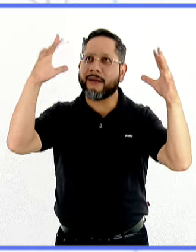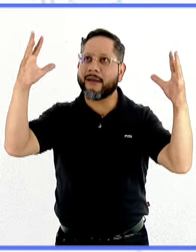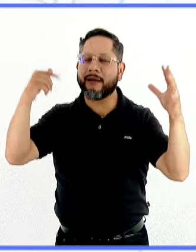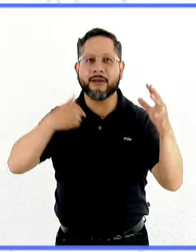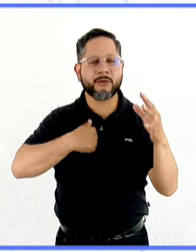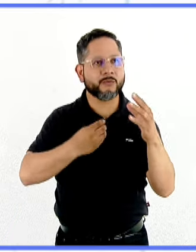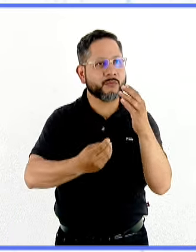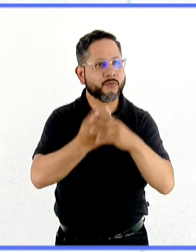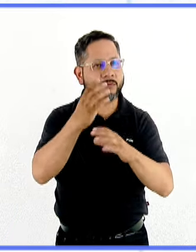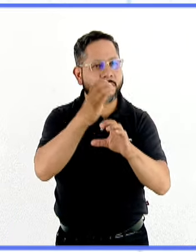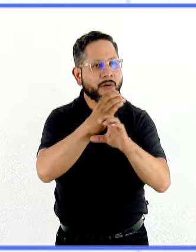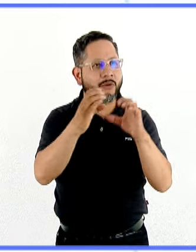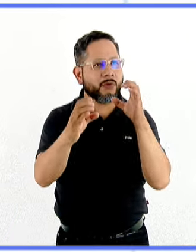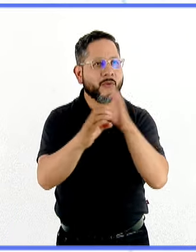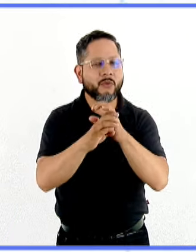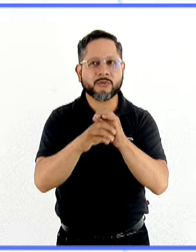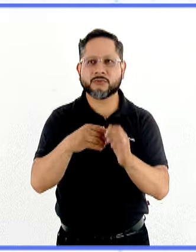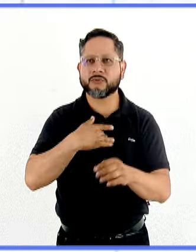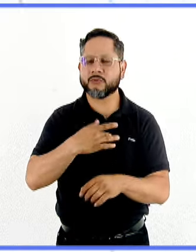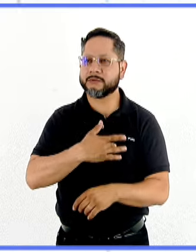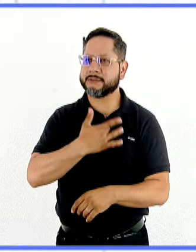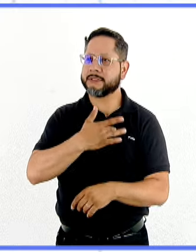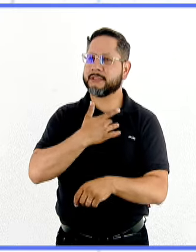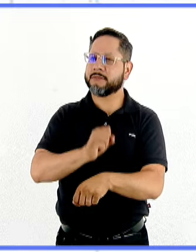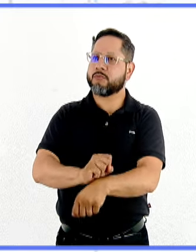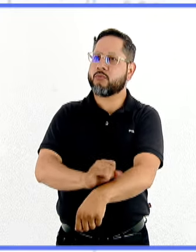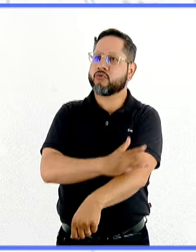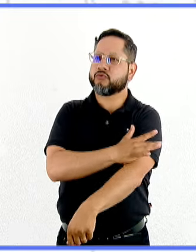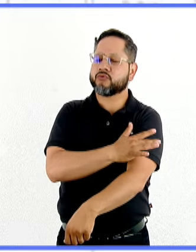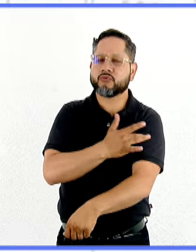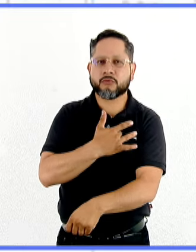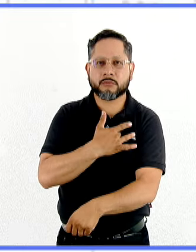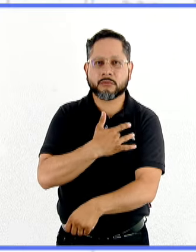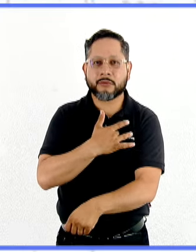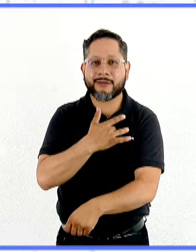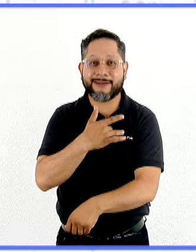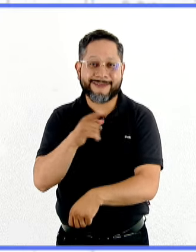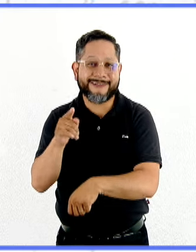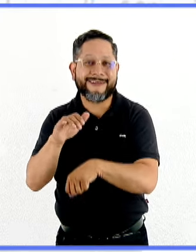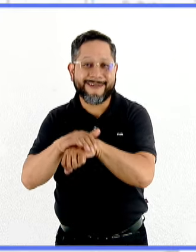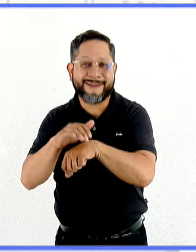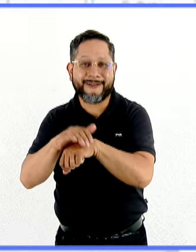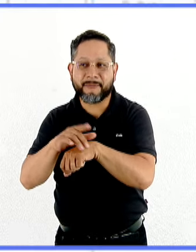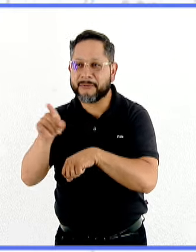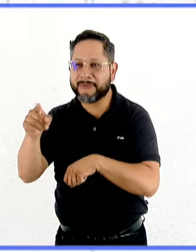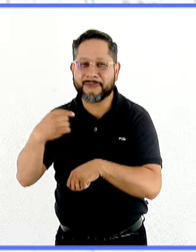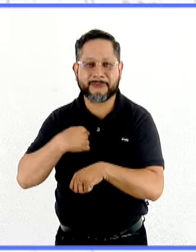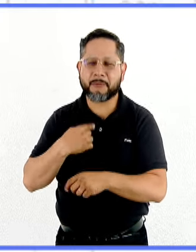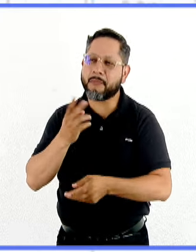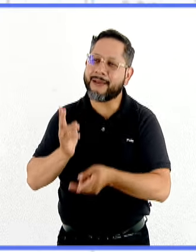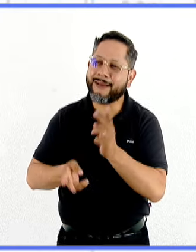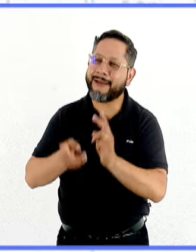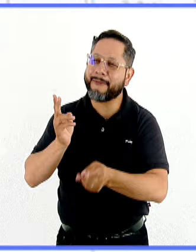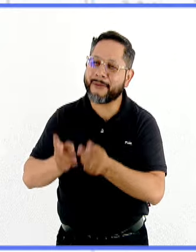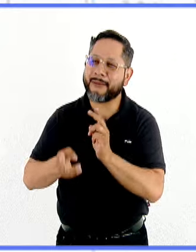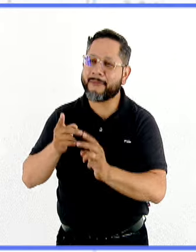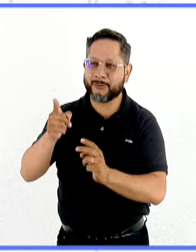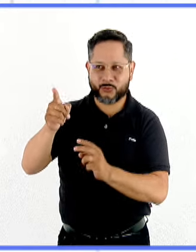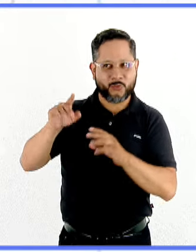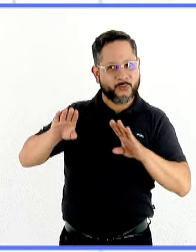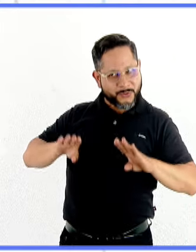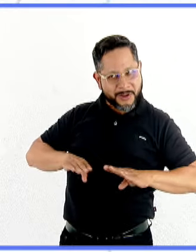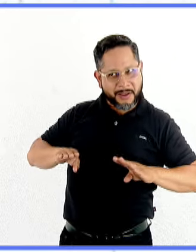a la comprensión de las emociones, porque regularmente son amigos imaginarios a los que ellos les ponen ciertas